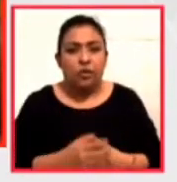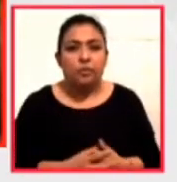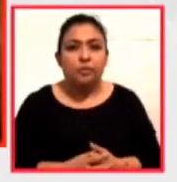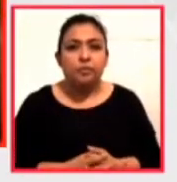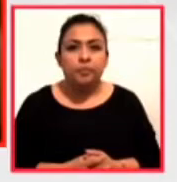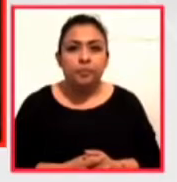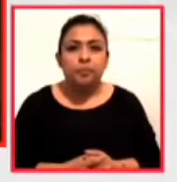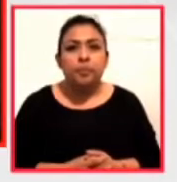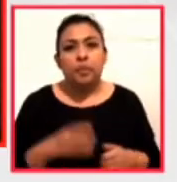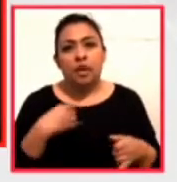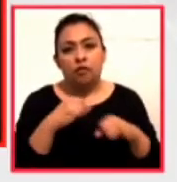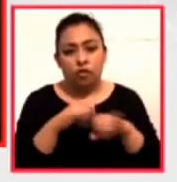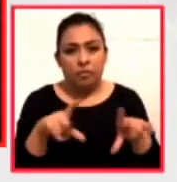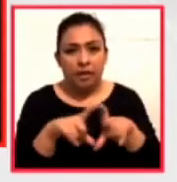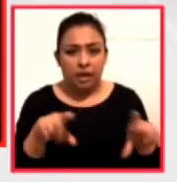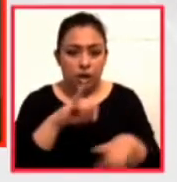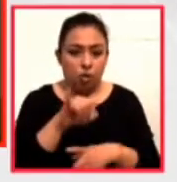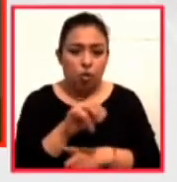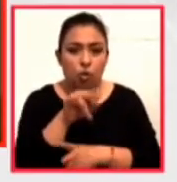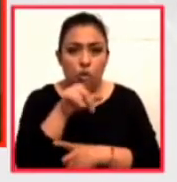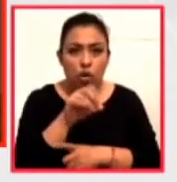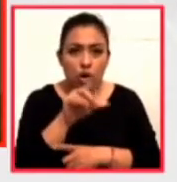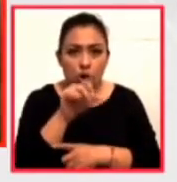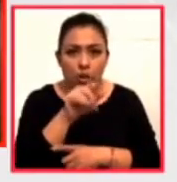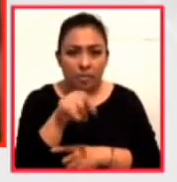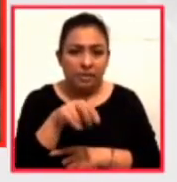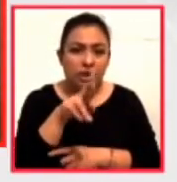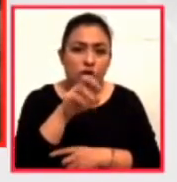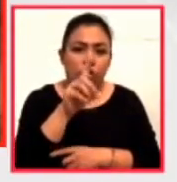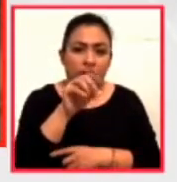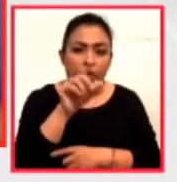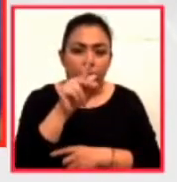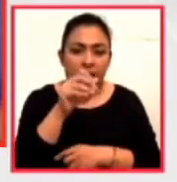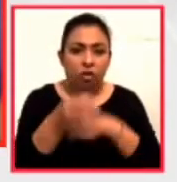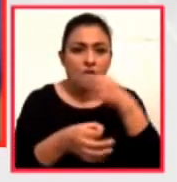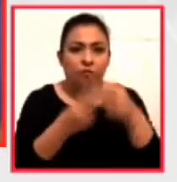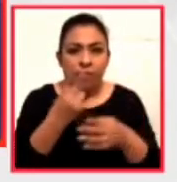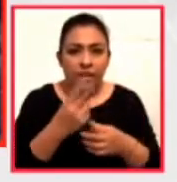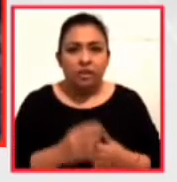Con información y texto de Julio López, Rodrigo Peredo, Noticias 22.